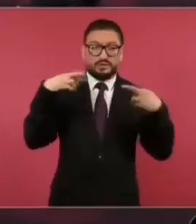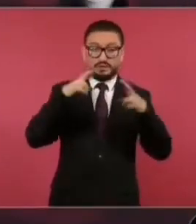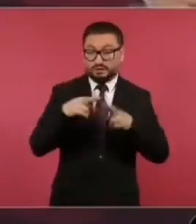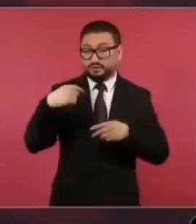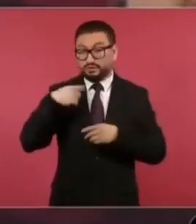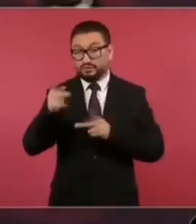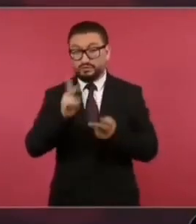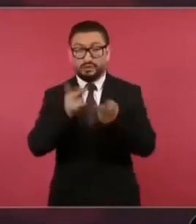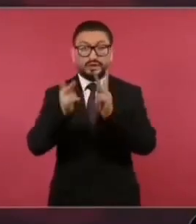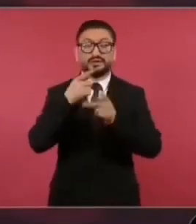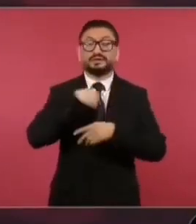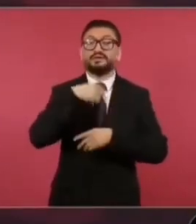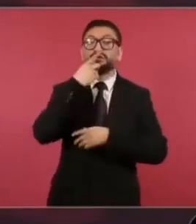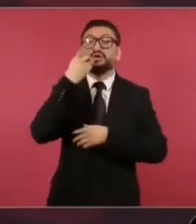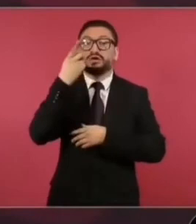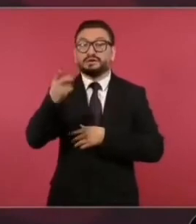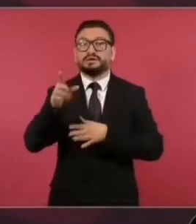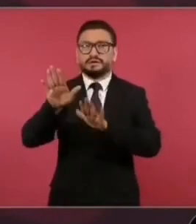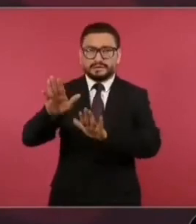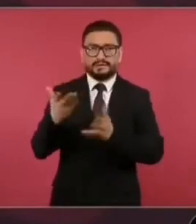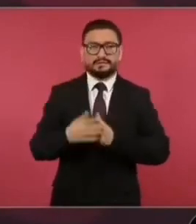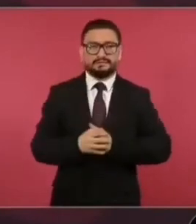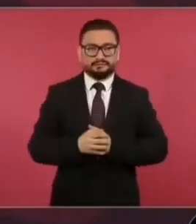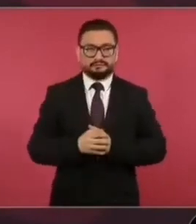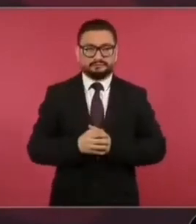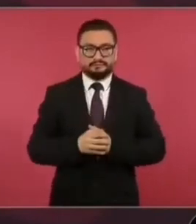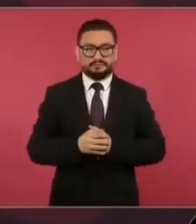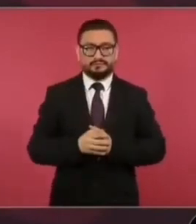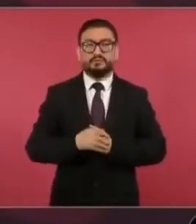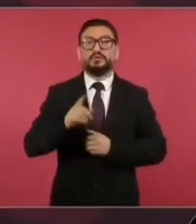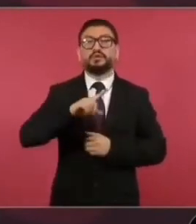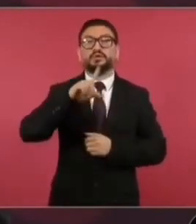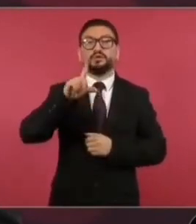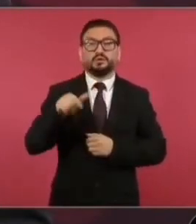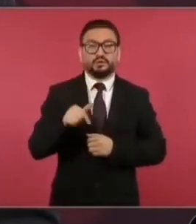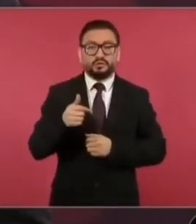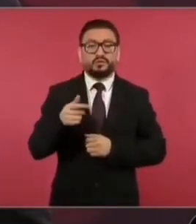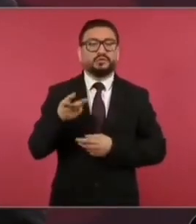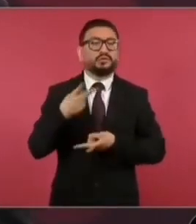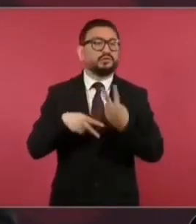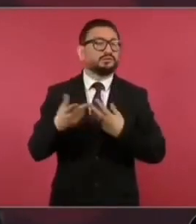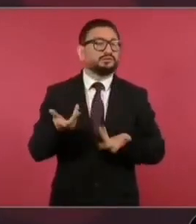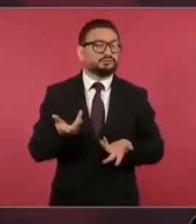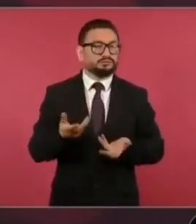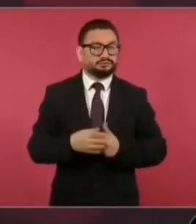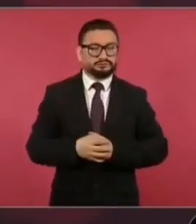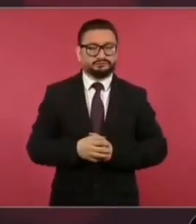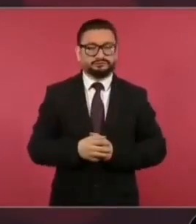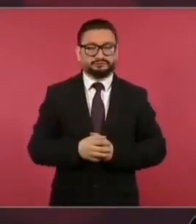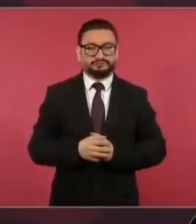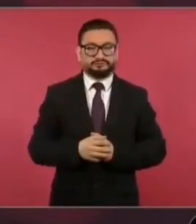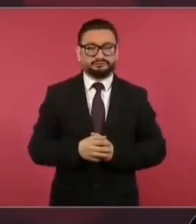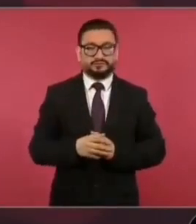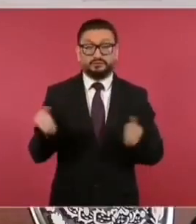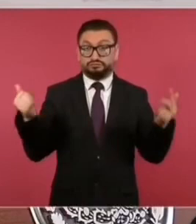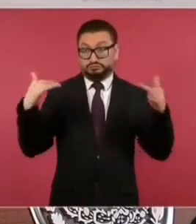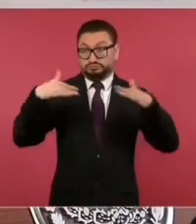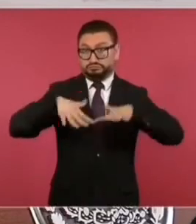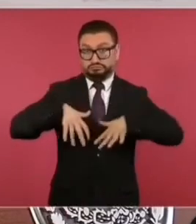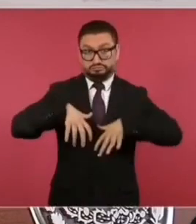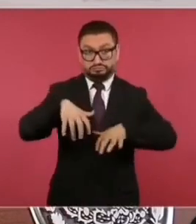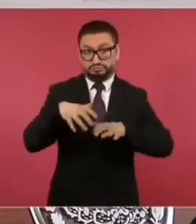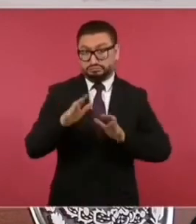maestro, y les dije, quédense ahí, porque viene a manifestarse